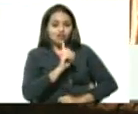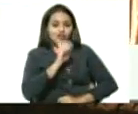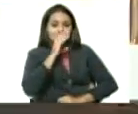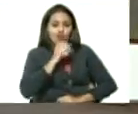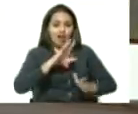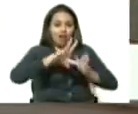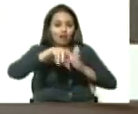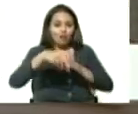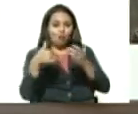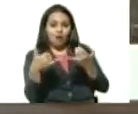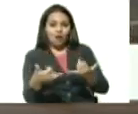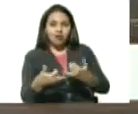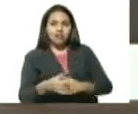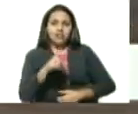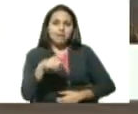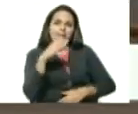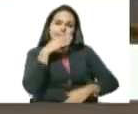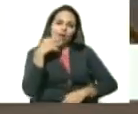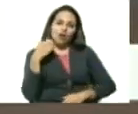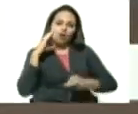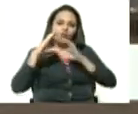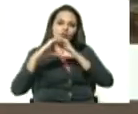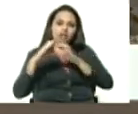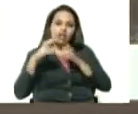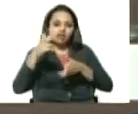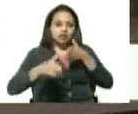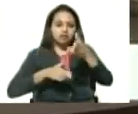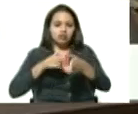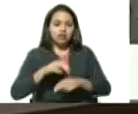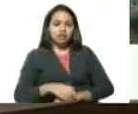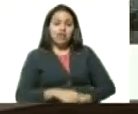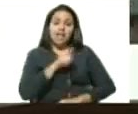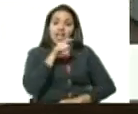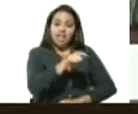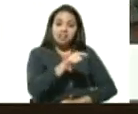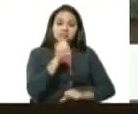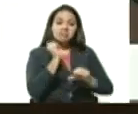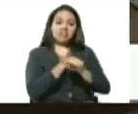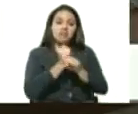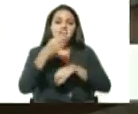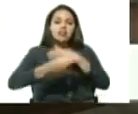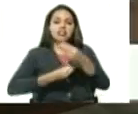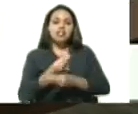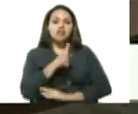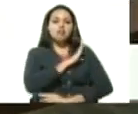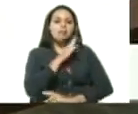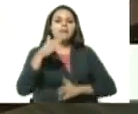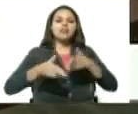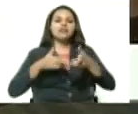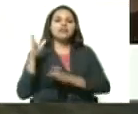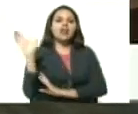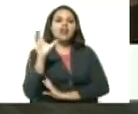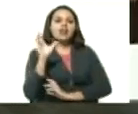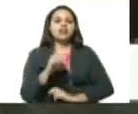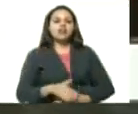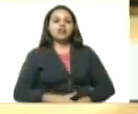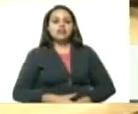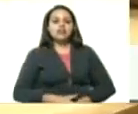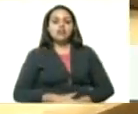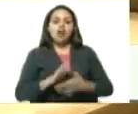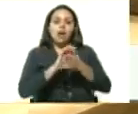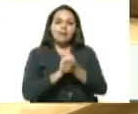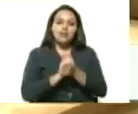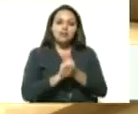y, además, permite mejor comunicación en los trenes. Esta es parte de las cosas que estamos haciendo, presidente, aquí en el Metro de Caracas, su clase trabajadora, sus amigos y